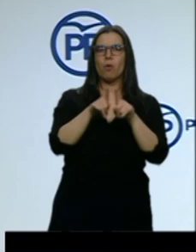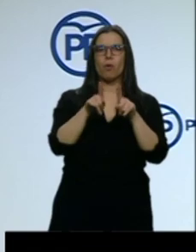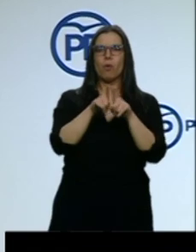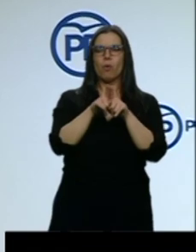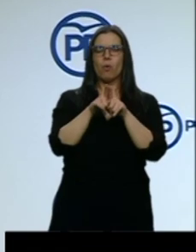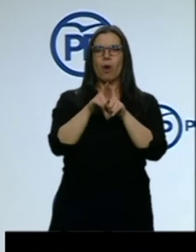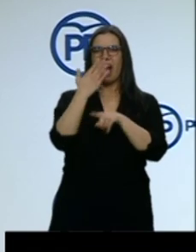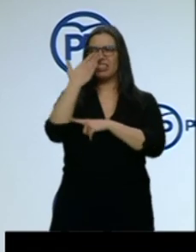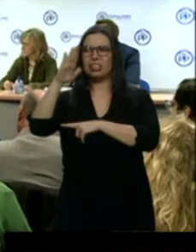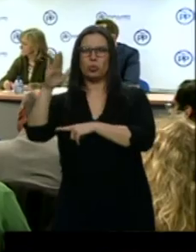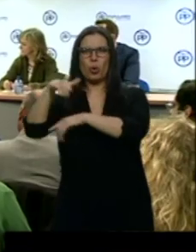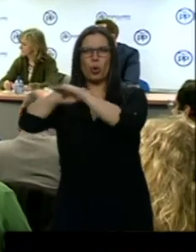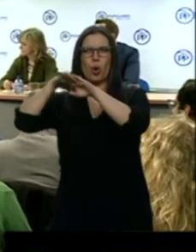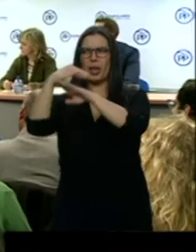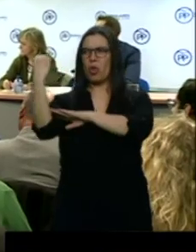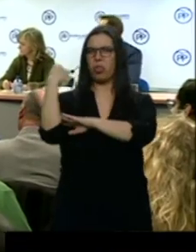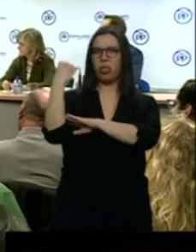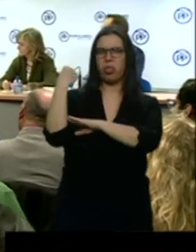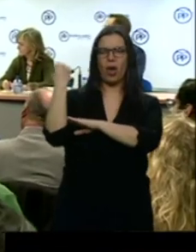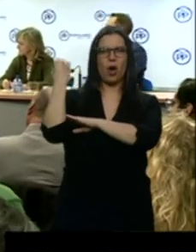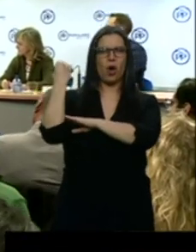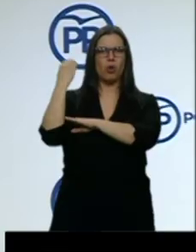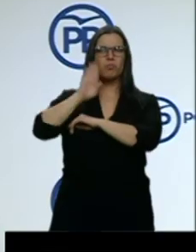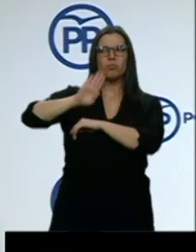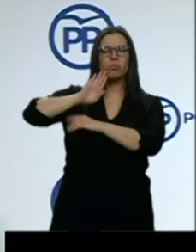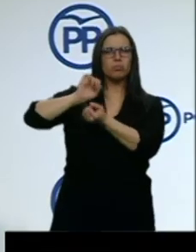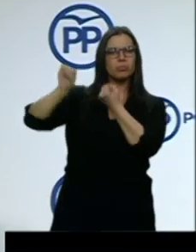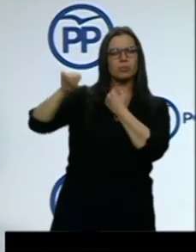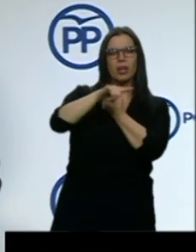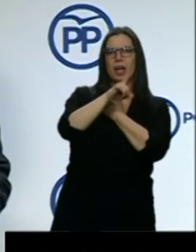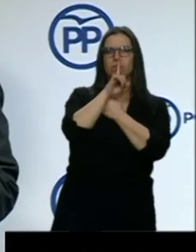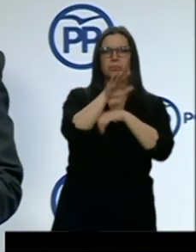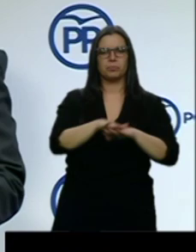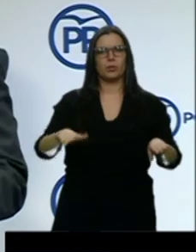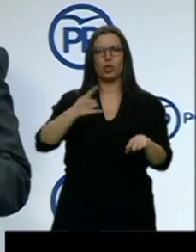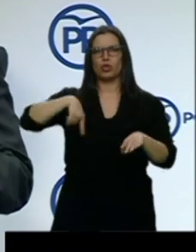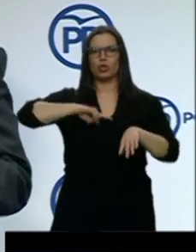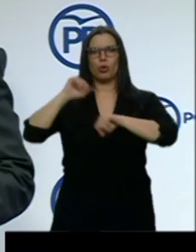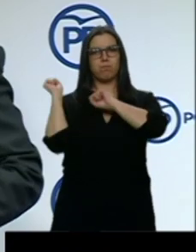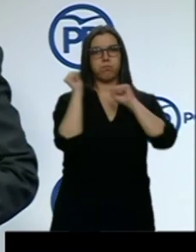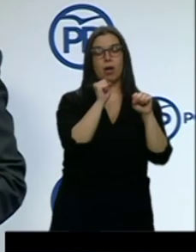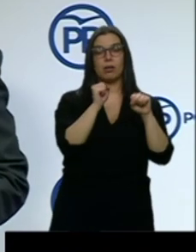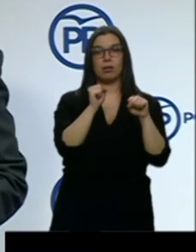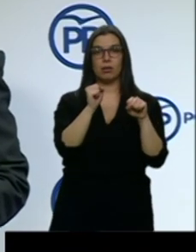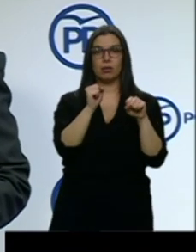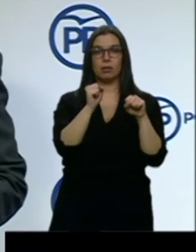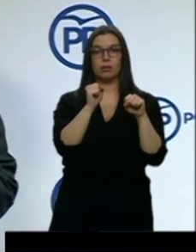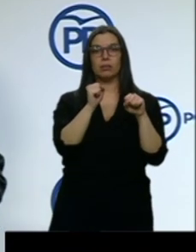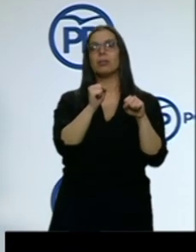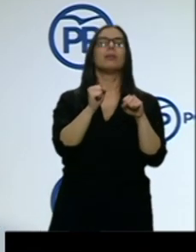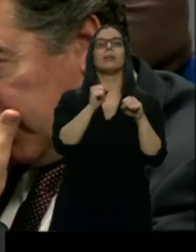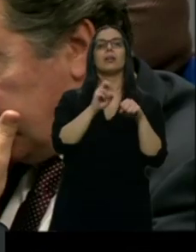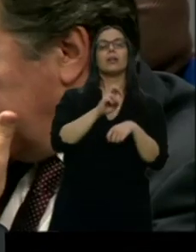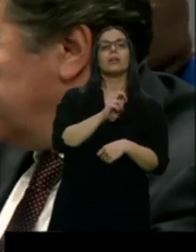del gobierno de Pedro Sánchez. Vamos a ser un muro frente a quienes han hecho el pacto de la vergüenza con los